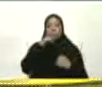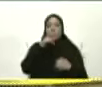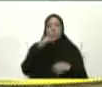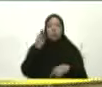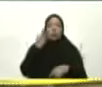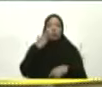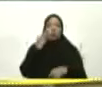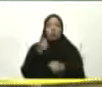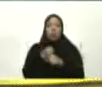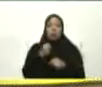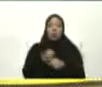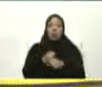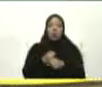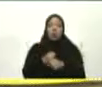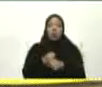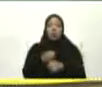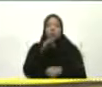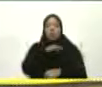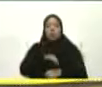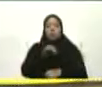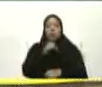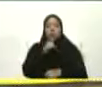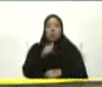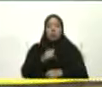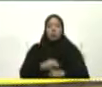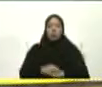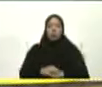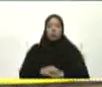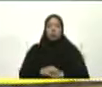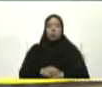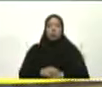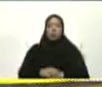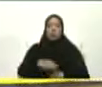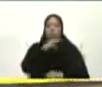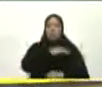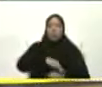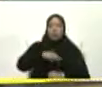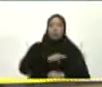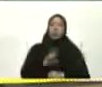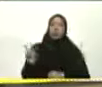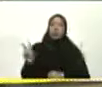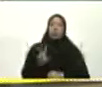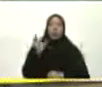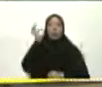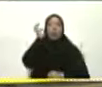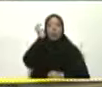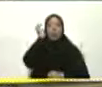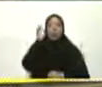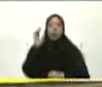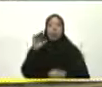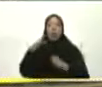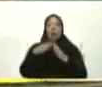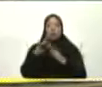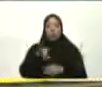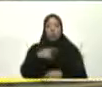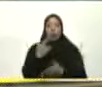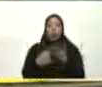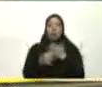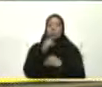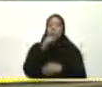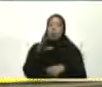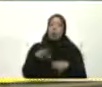mano De la gobernación Anunció La llegada A la misión Venezuela Bella A esta casa De estudios Hoy